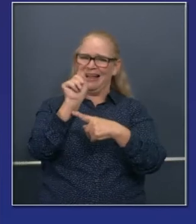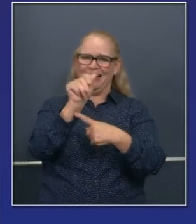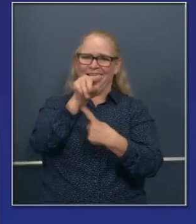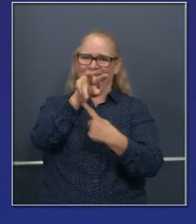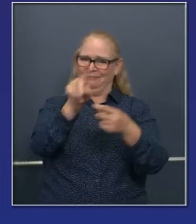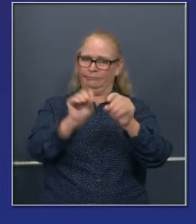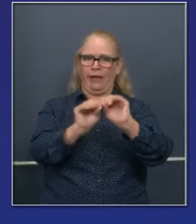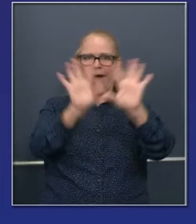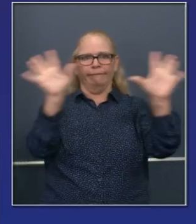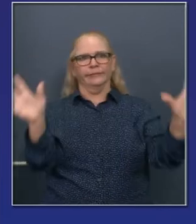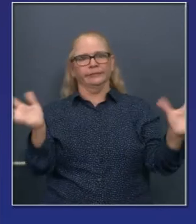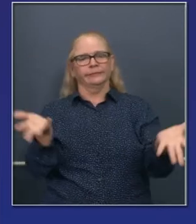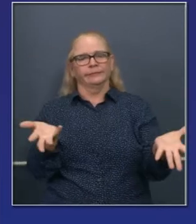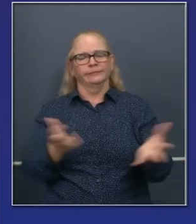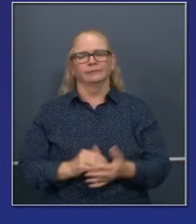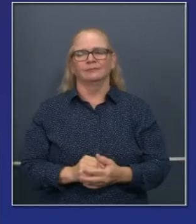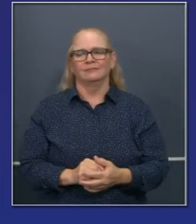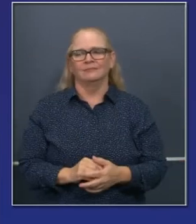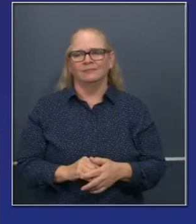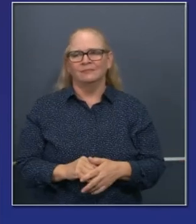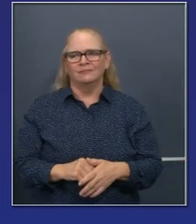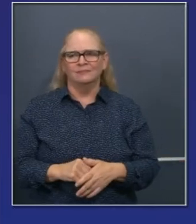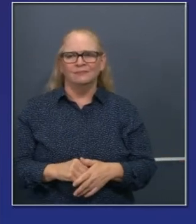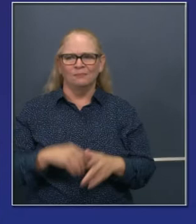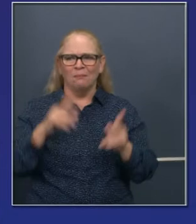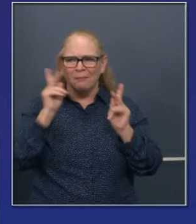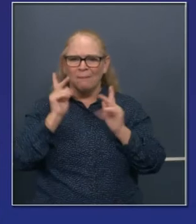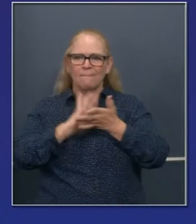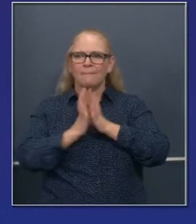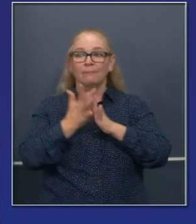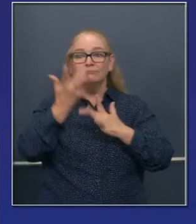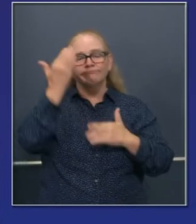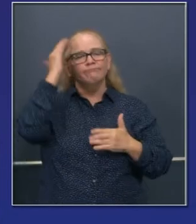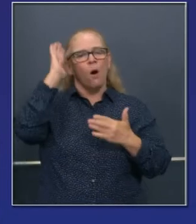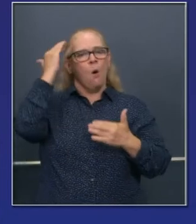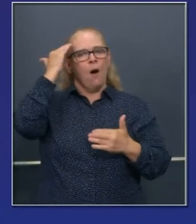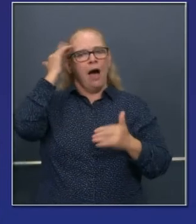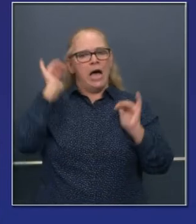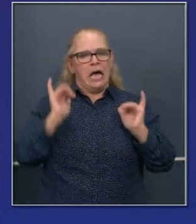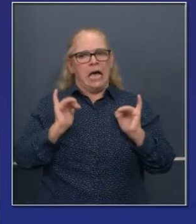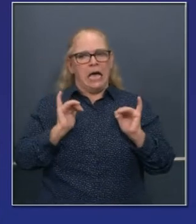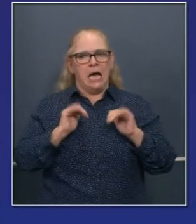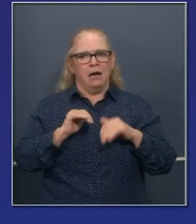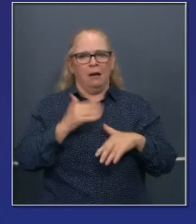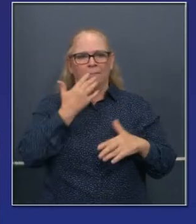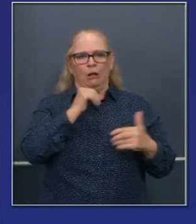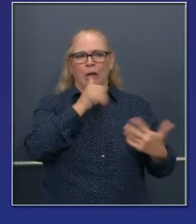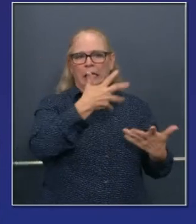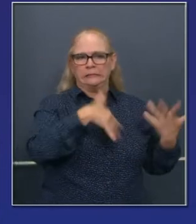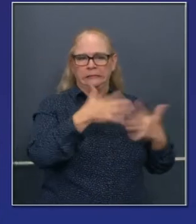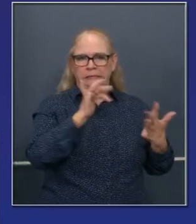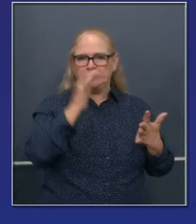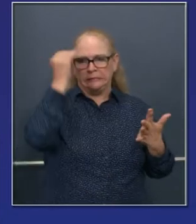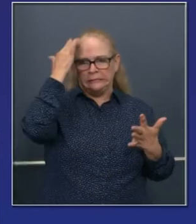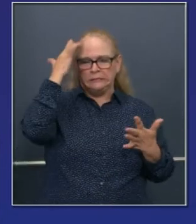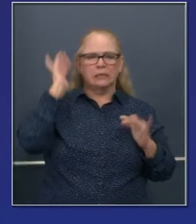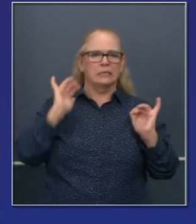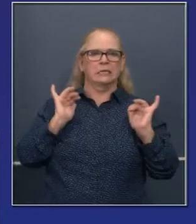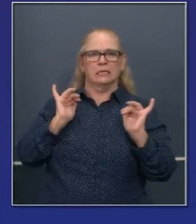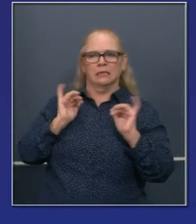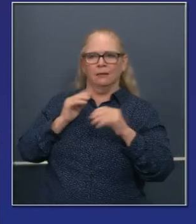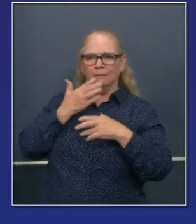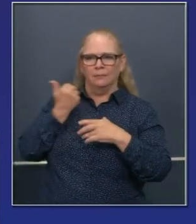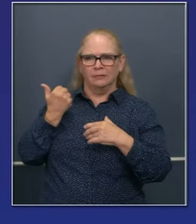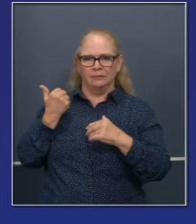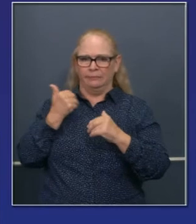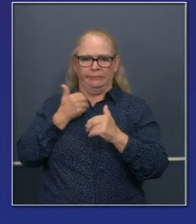social, el distanciamiento social, la mascarilla. La gente se ha vuelto más, entiende más claramente